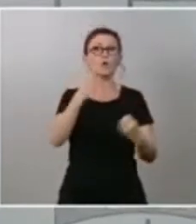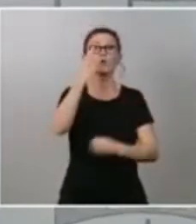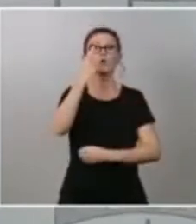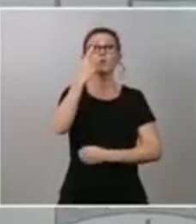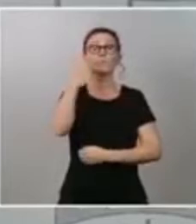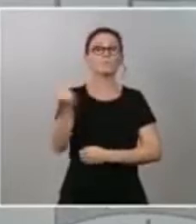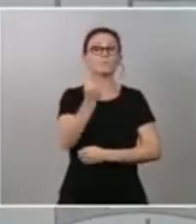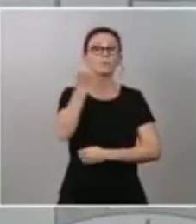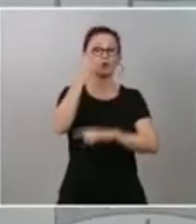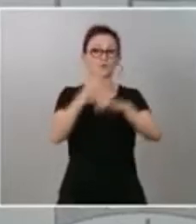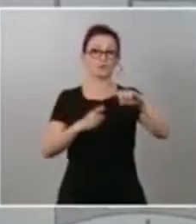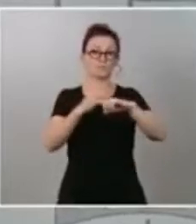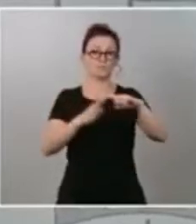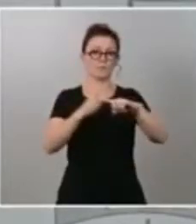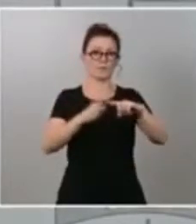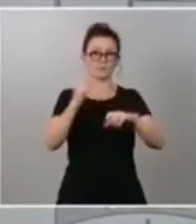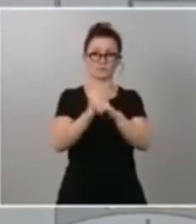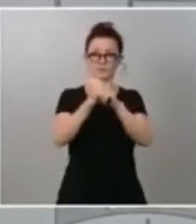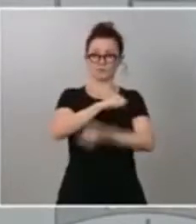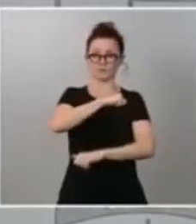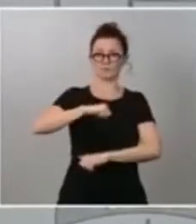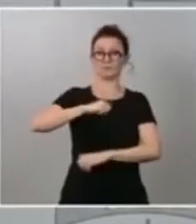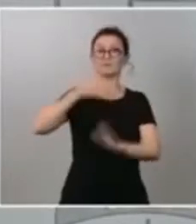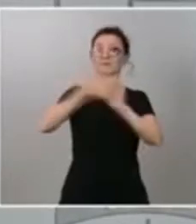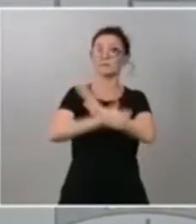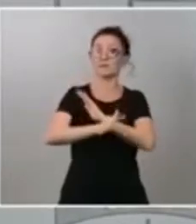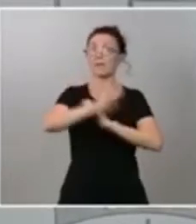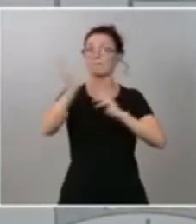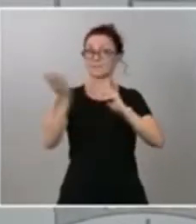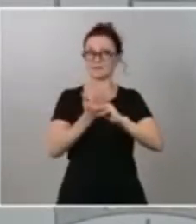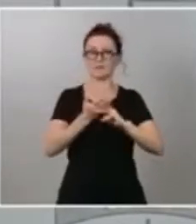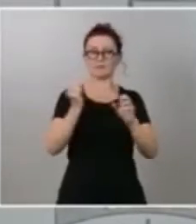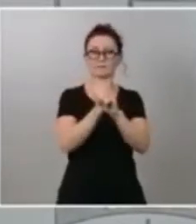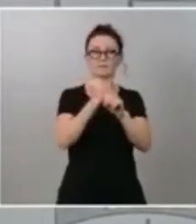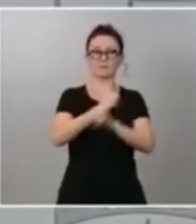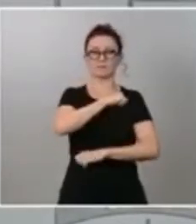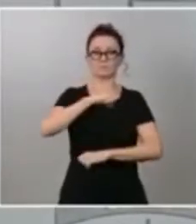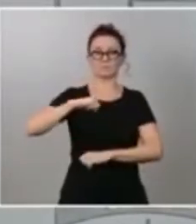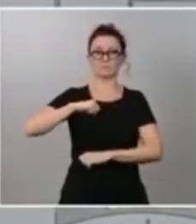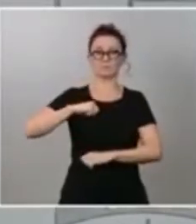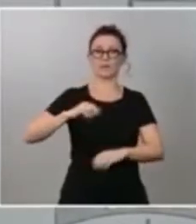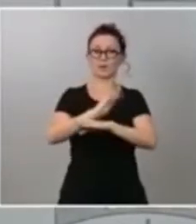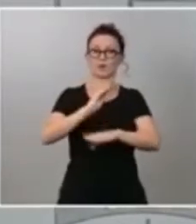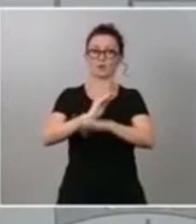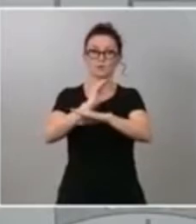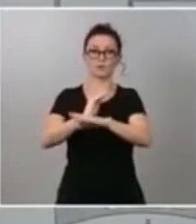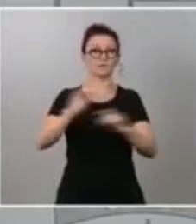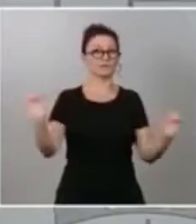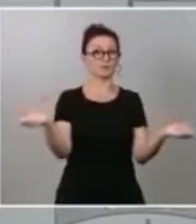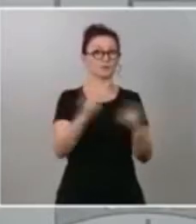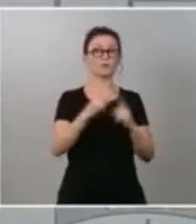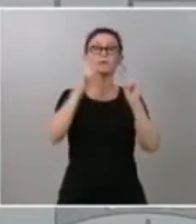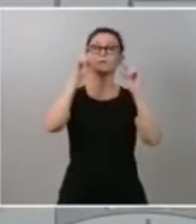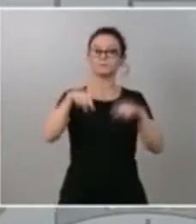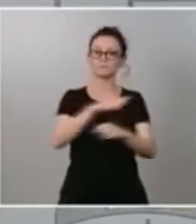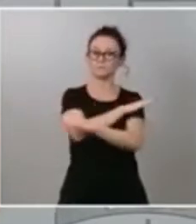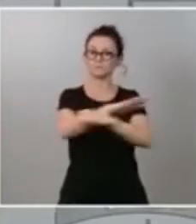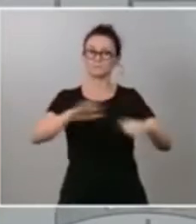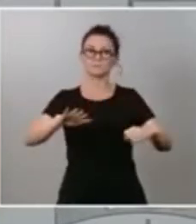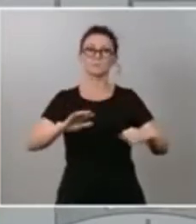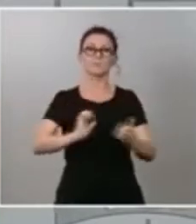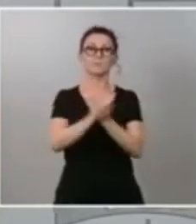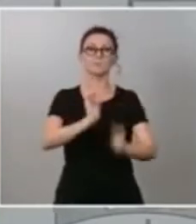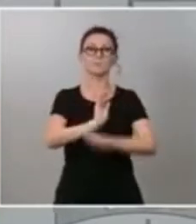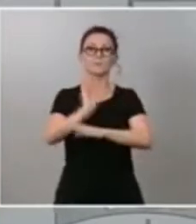autónomos es decir la mitad de los trabajadores autónomos que cotizan en el RETA de la seguridad social han estado cubiertos por una prestación inédita